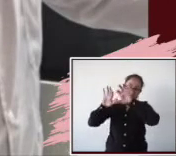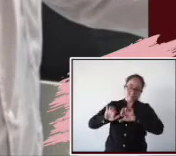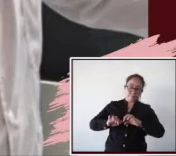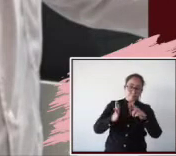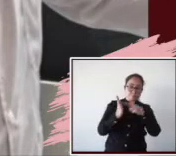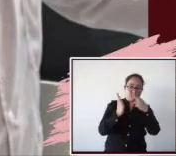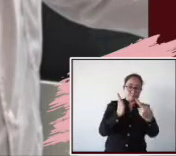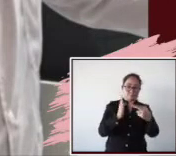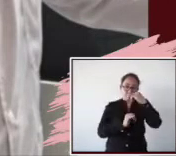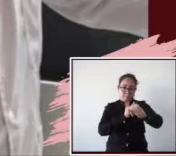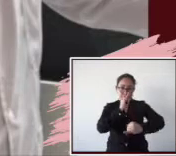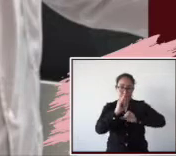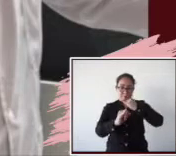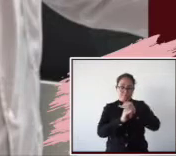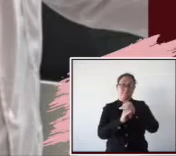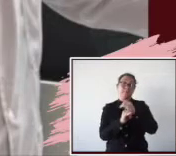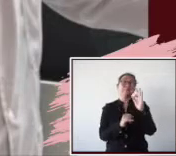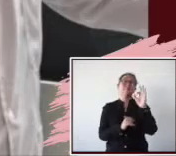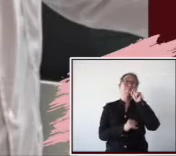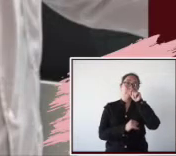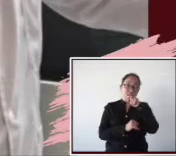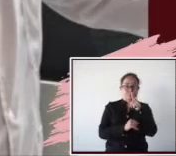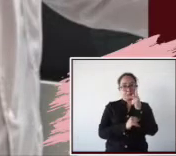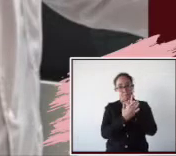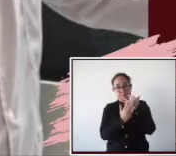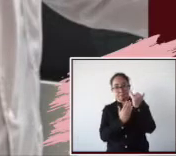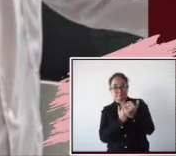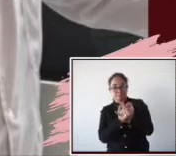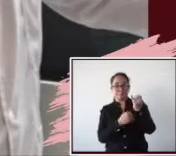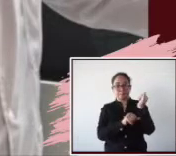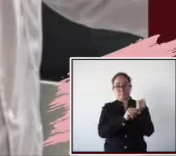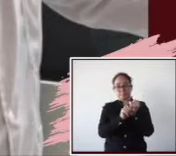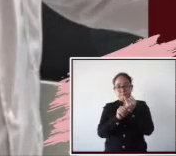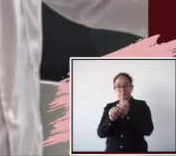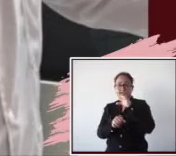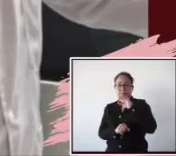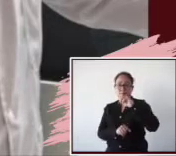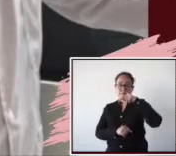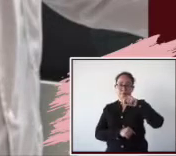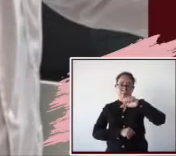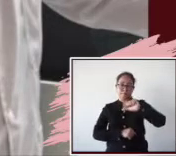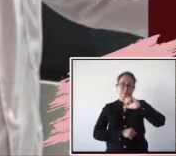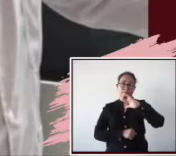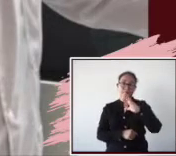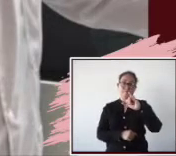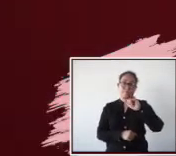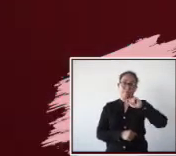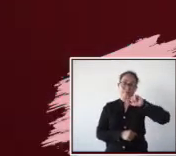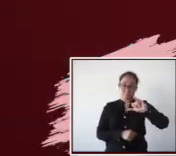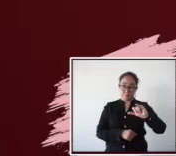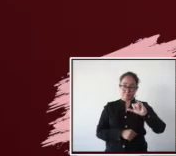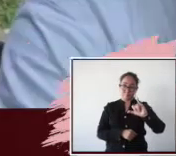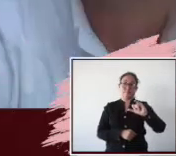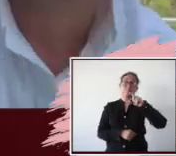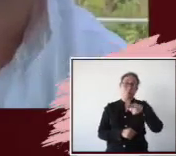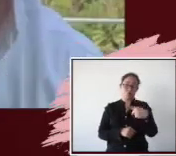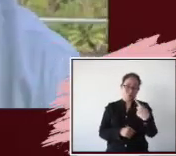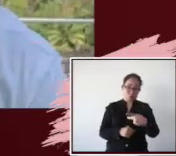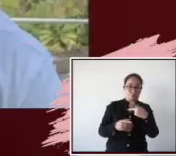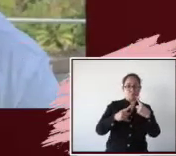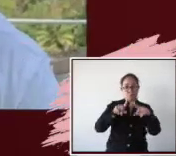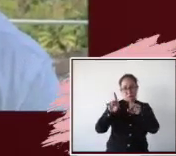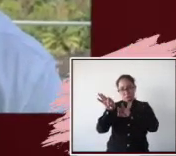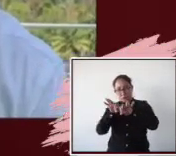publicación en revistas internacionales, así como de proyectos de investigación en el CONACYT. Su producción académica